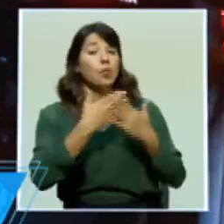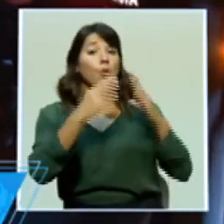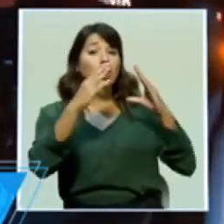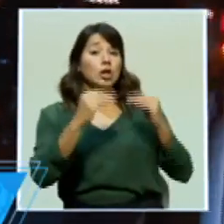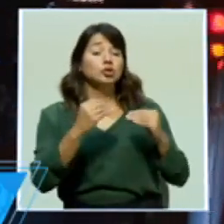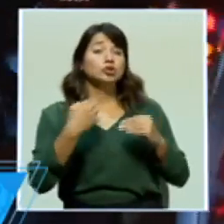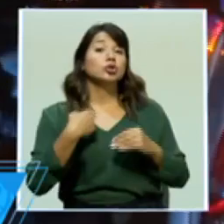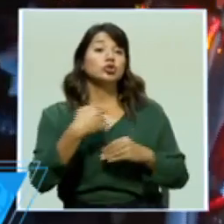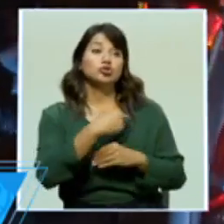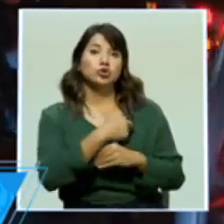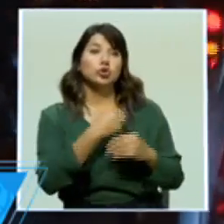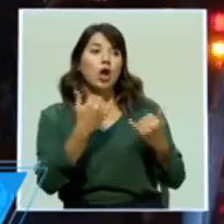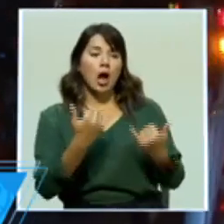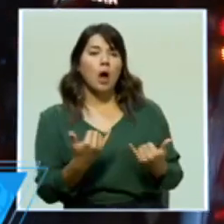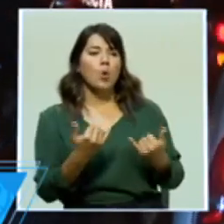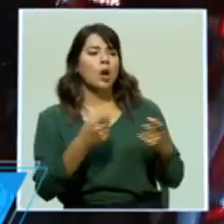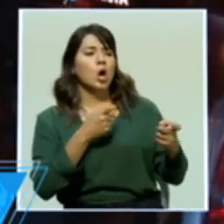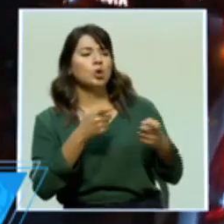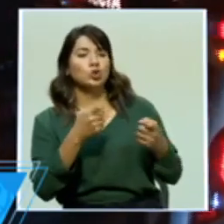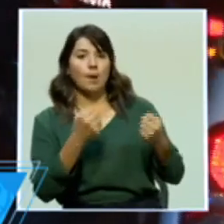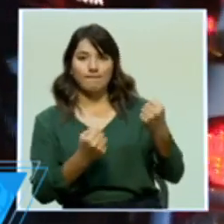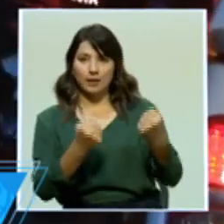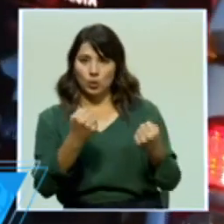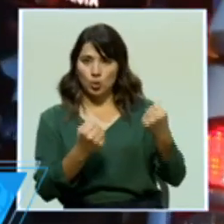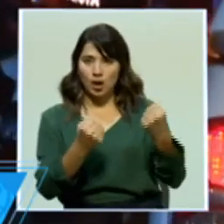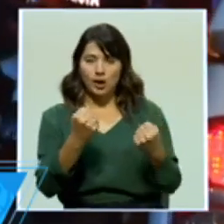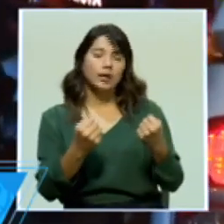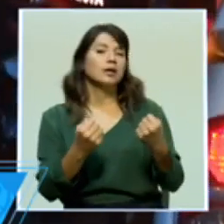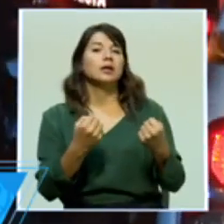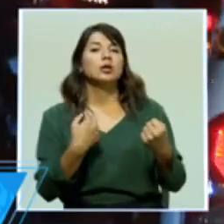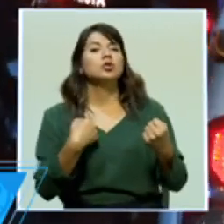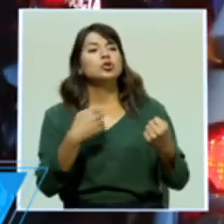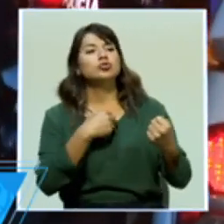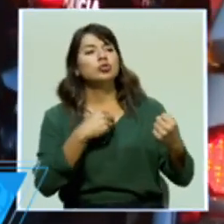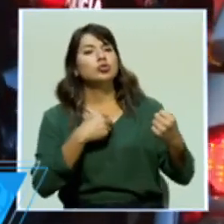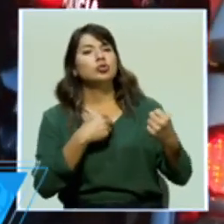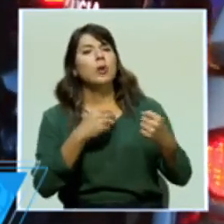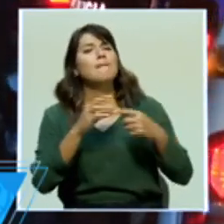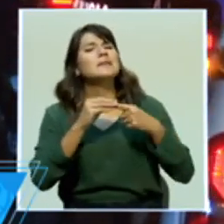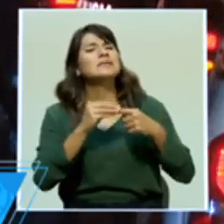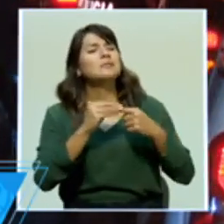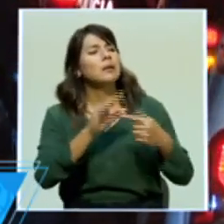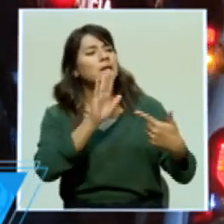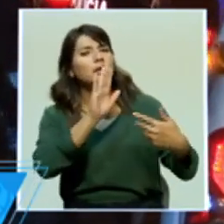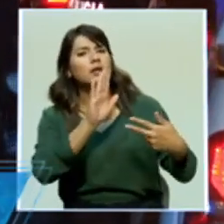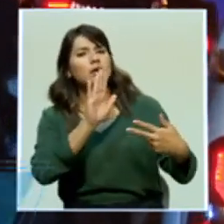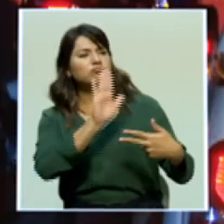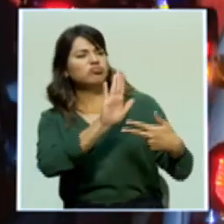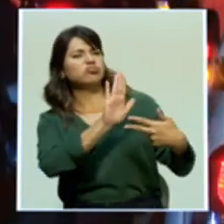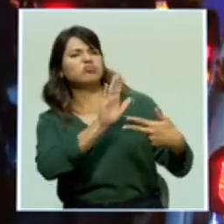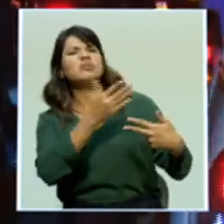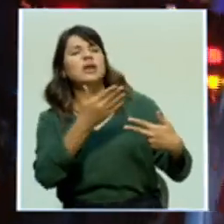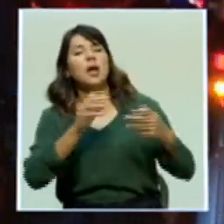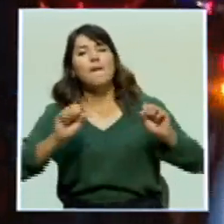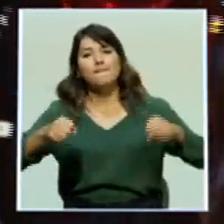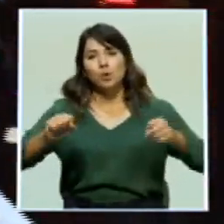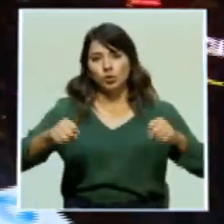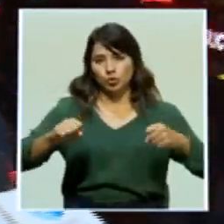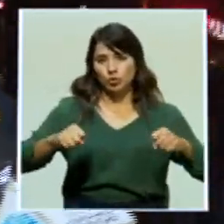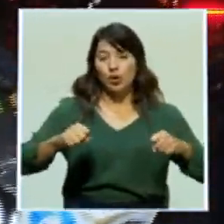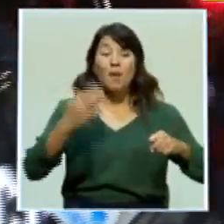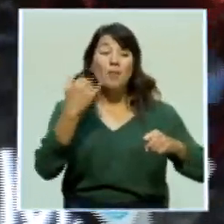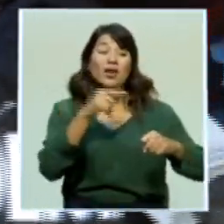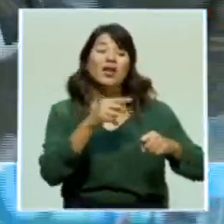un dispositivo de control vehicular. Estamos haciendo revisión sobre todo de motocicletas, que son los vehículos más utilizados en la